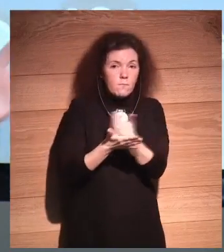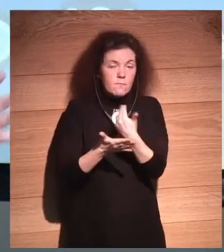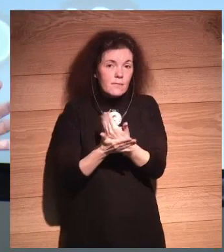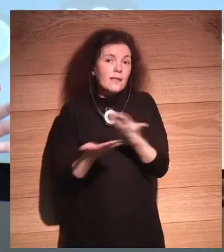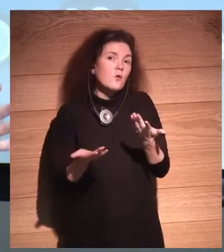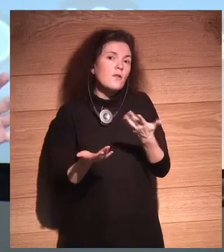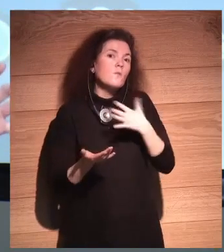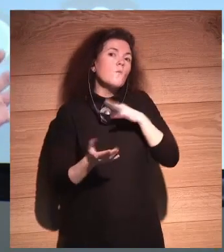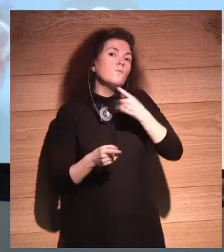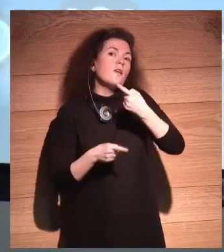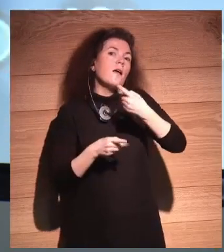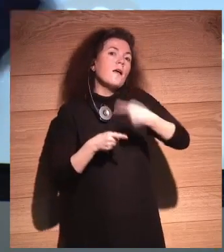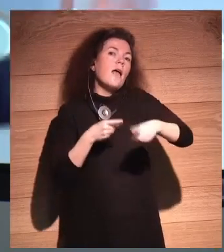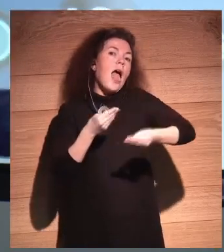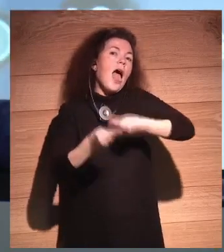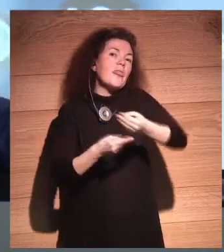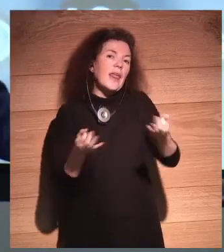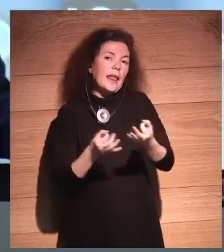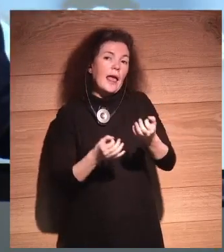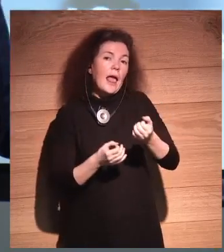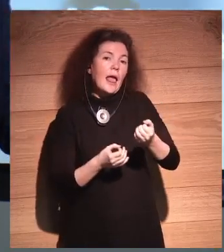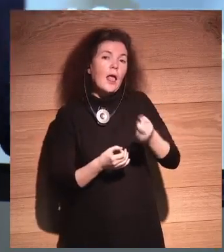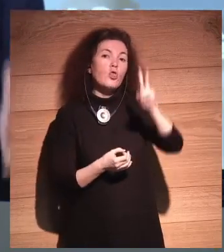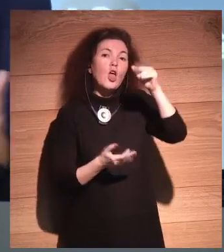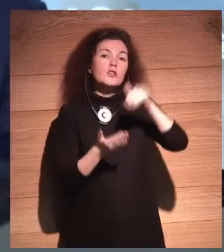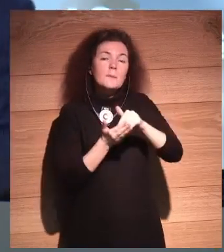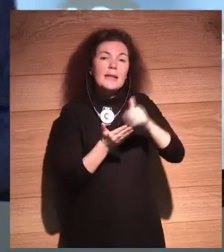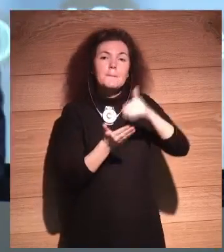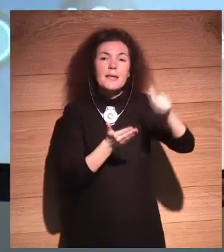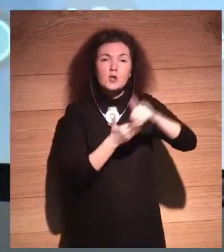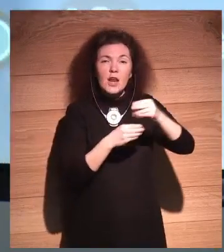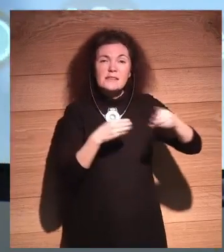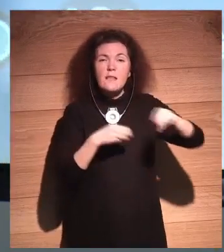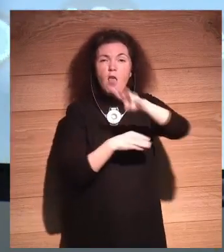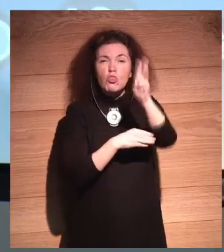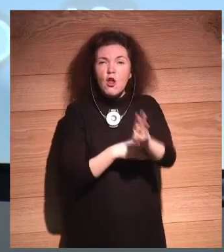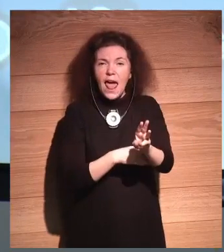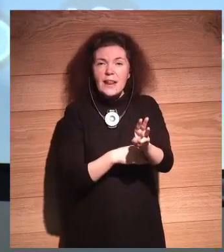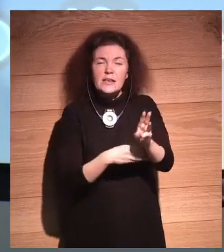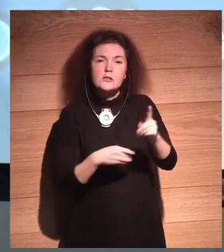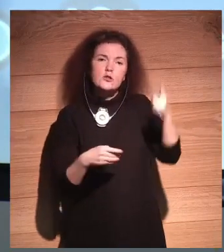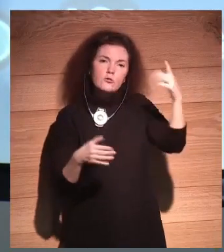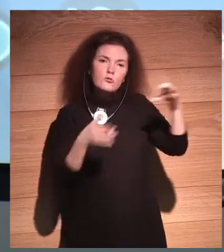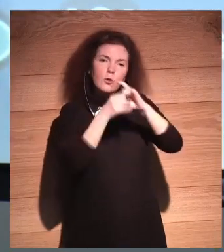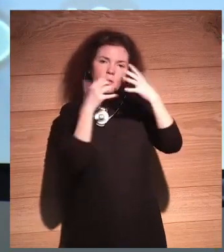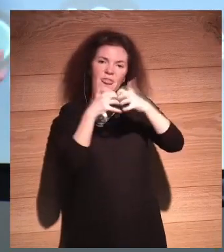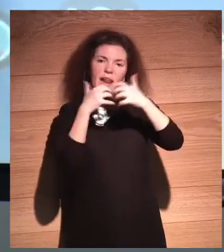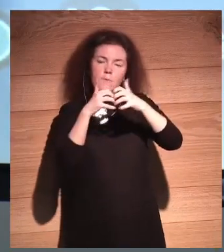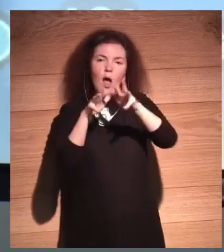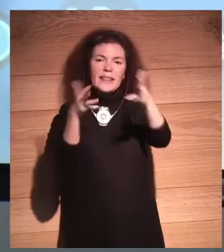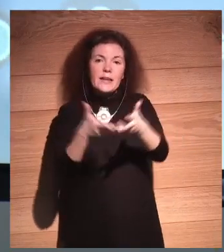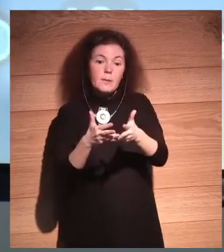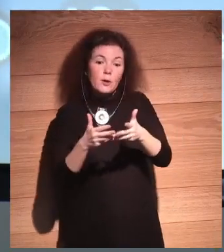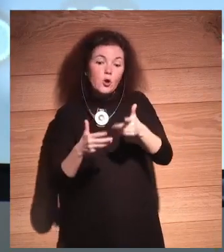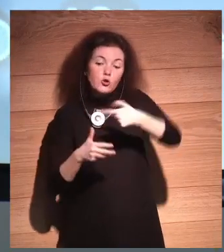entonces podríamos hacer 500.000 billones de dólares conectando nuestro cerebro a Internet. Pero no queremos hacer eso,